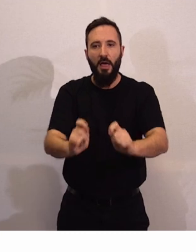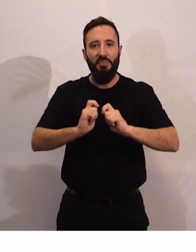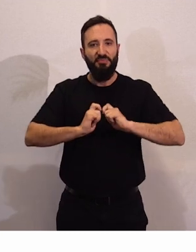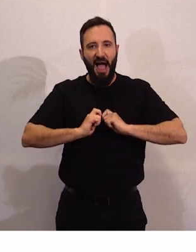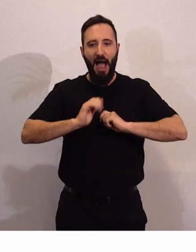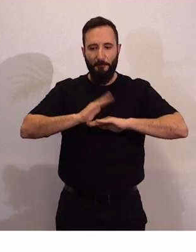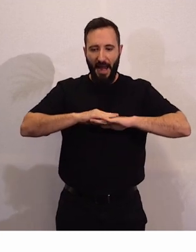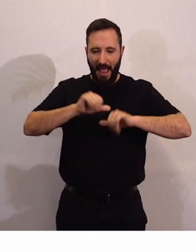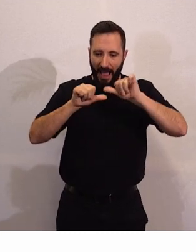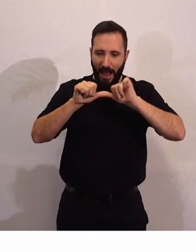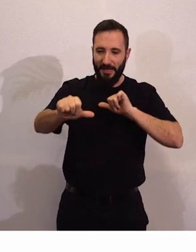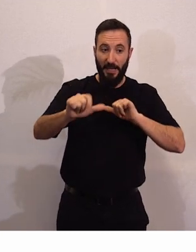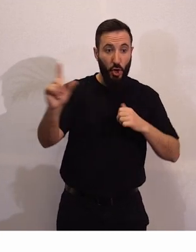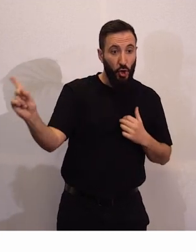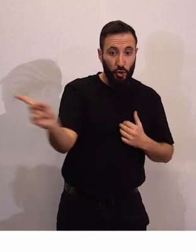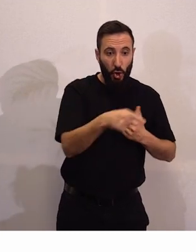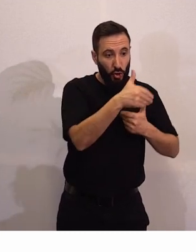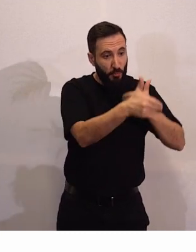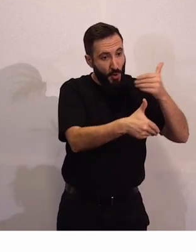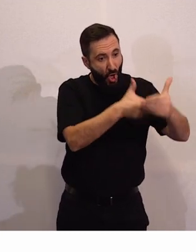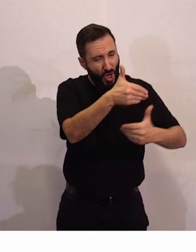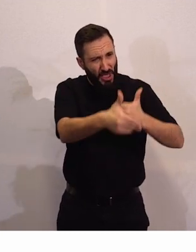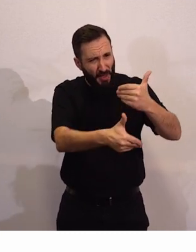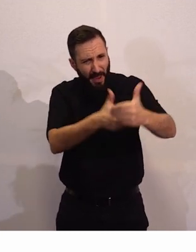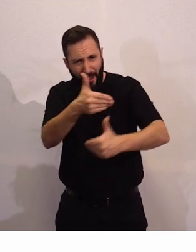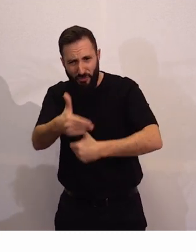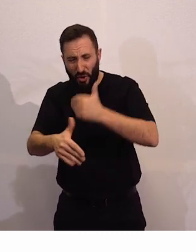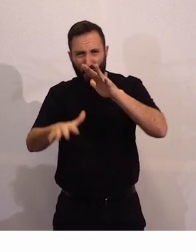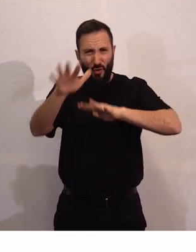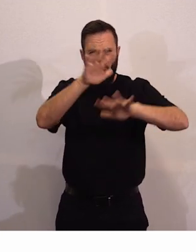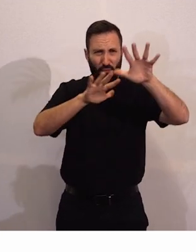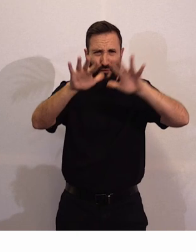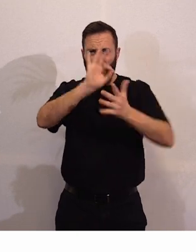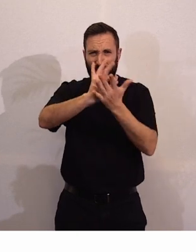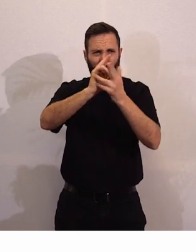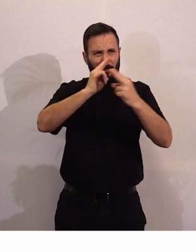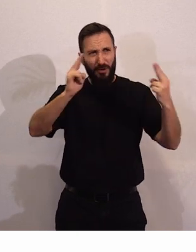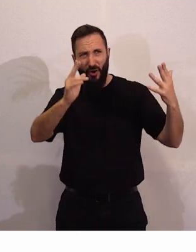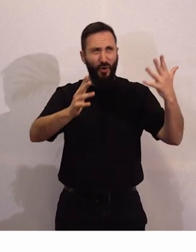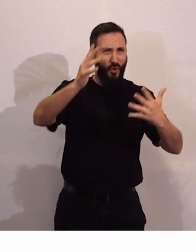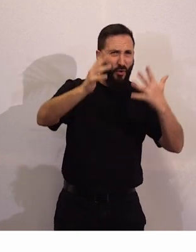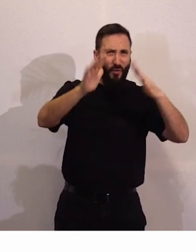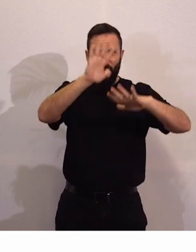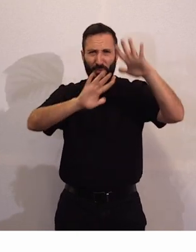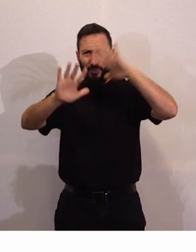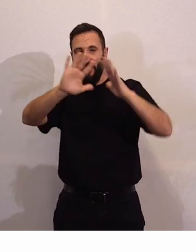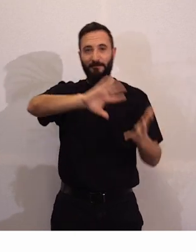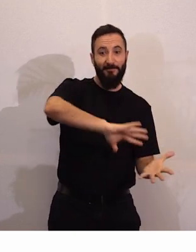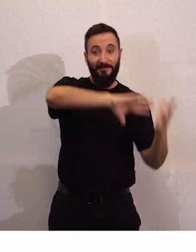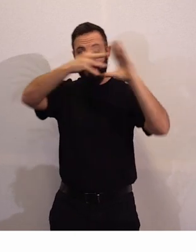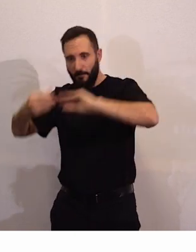transformar todos esos procedimientos todos esos servicios públicos en cuestiones fáciles